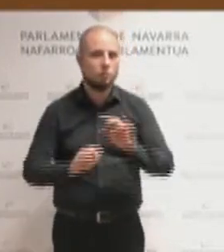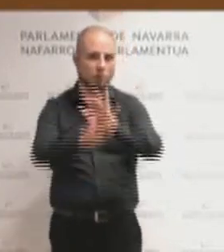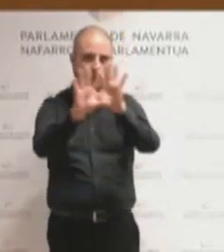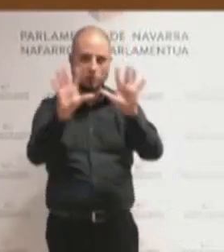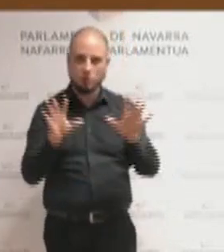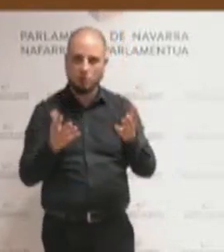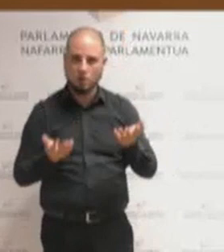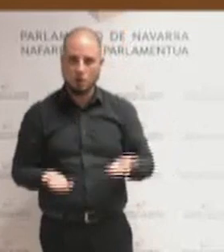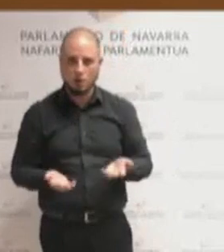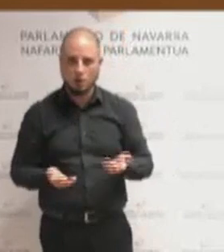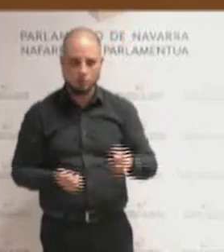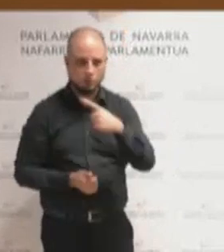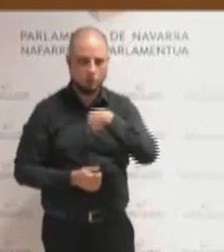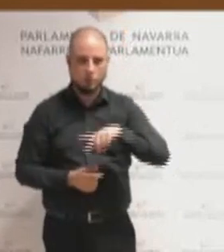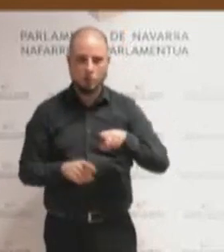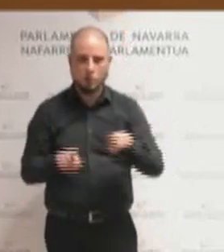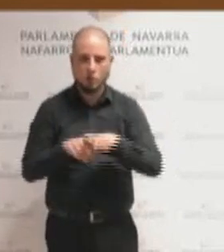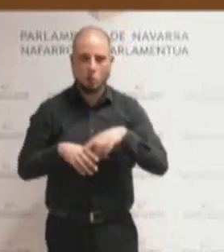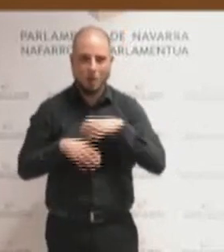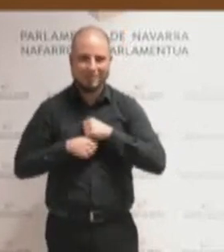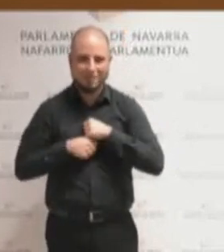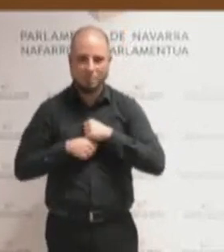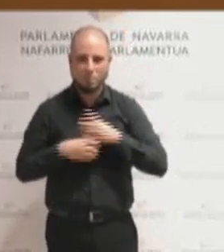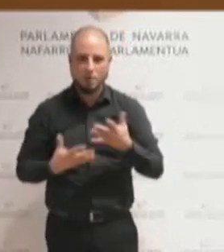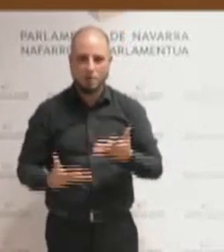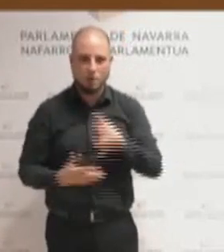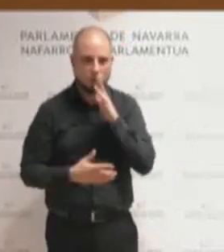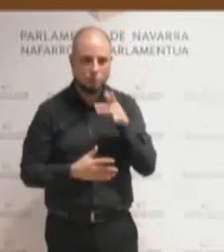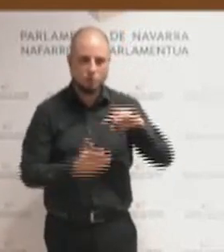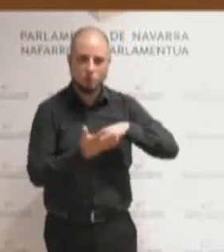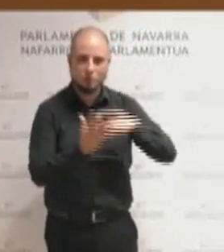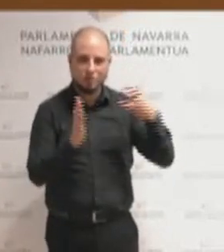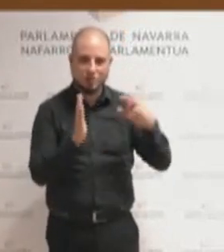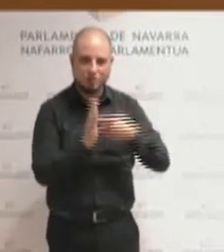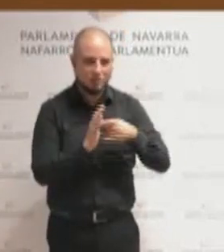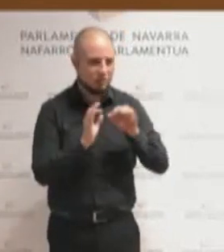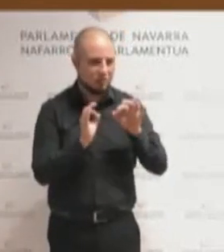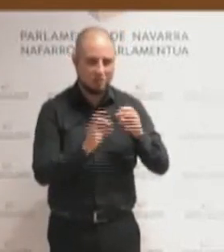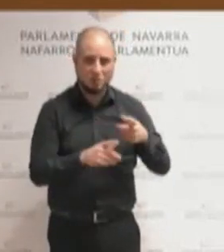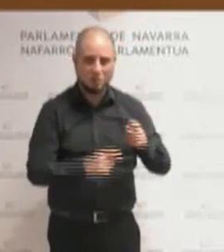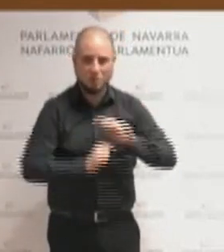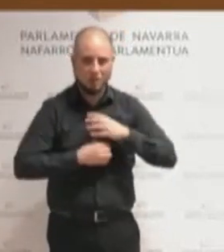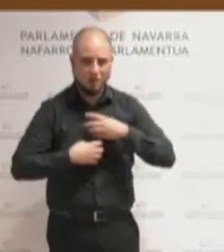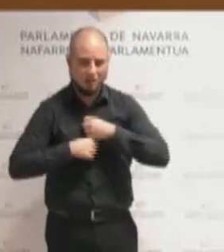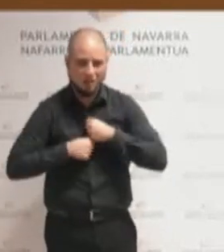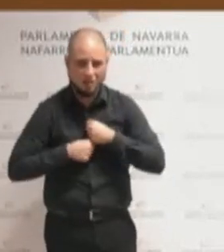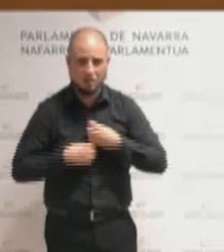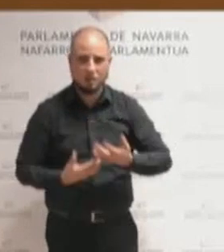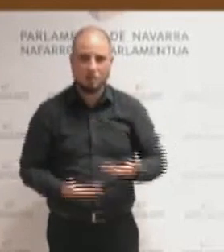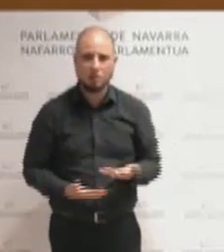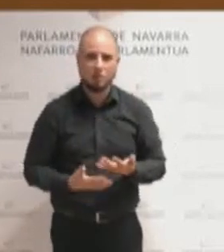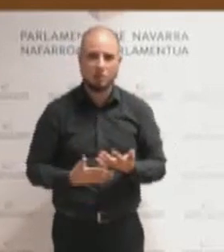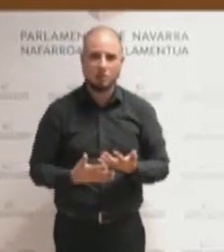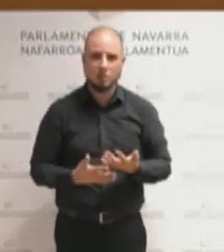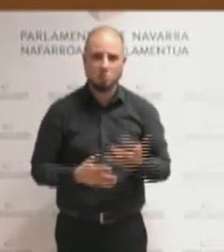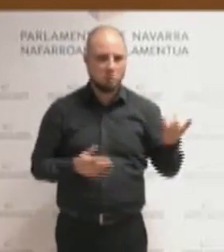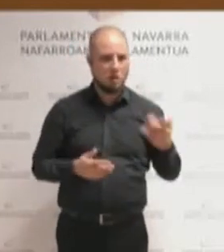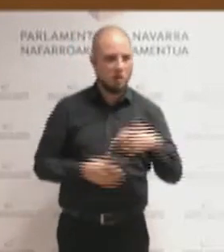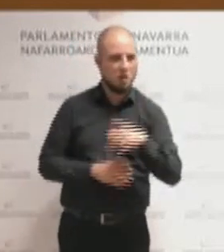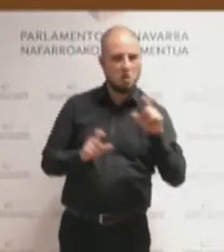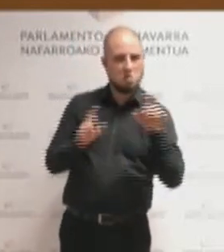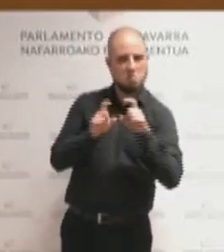Estamos atrapadas. Estamos atrapadas por este sistema y, como digo, las empresas se permiten sin ningún tipo de vergüenza